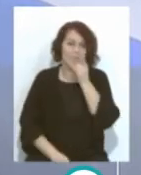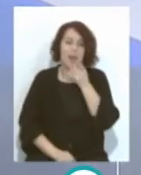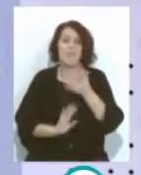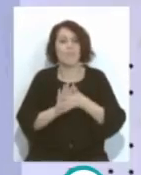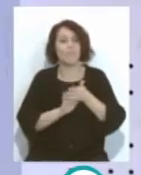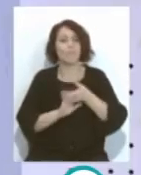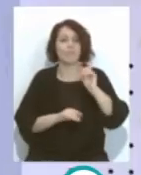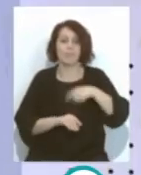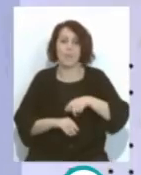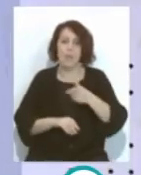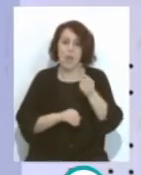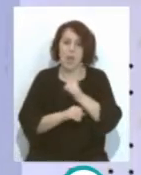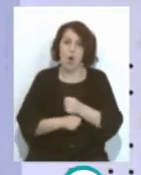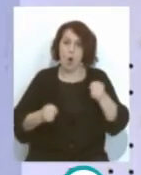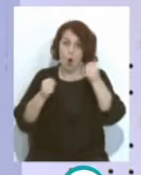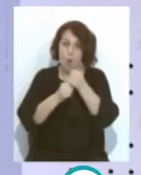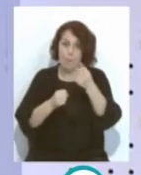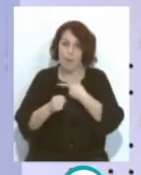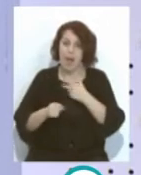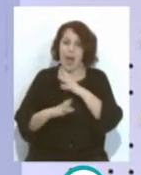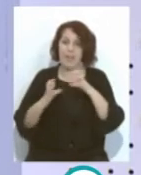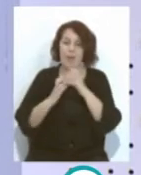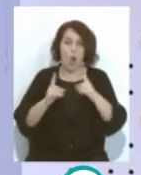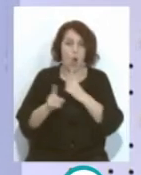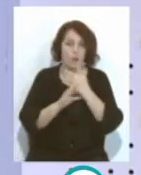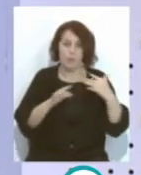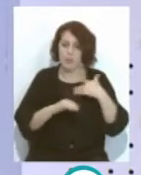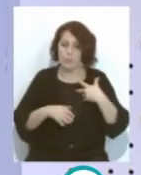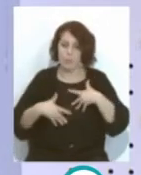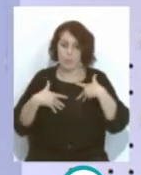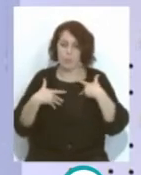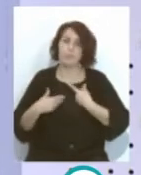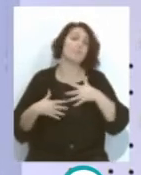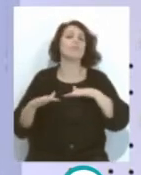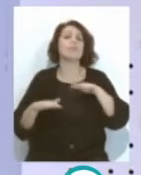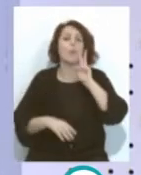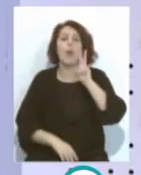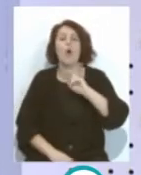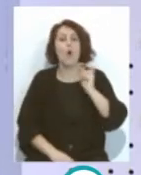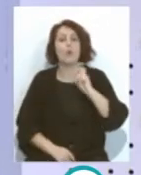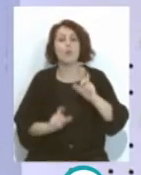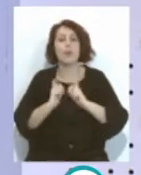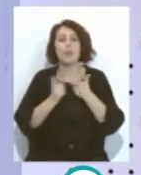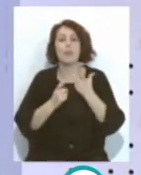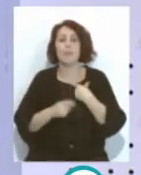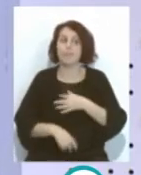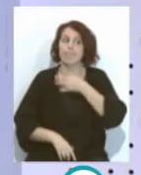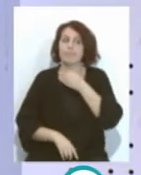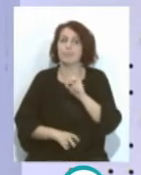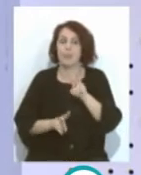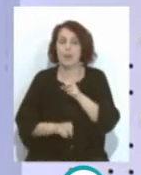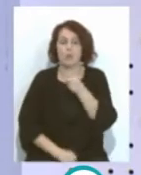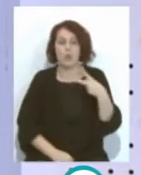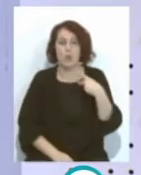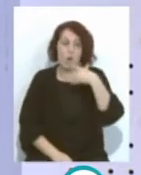Del pase de Copa Emocionante El partido Frente a la Granada Lo que tú comentas Las dinámicas Vemos otro equipo Por ejemplo Con muchos apuros En cuanto a resultados Que